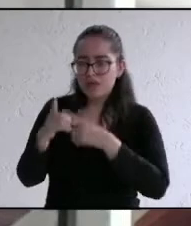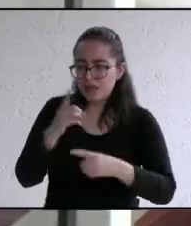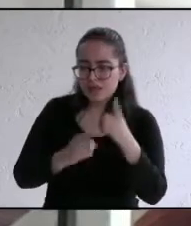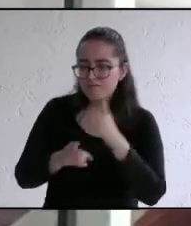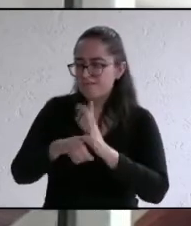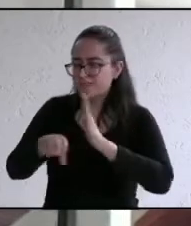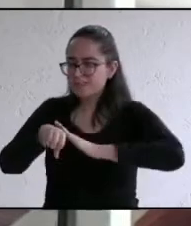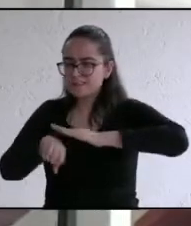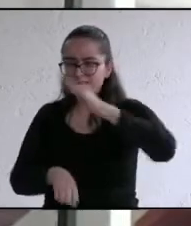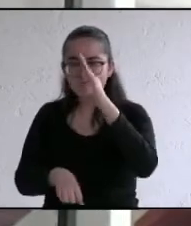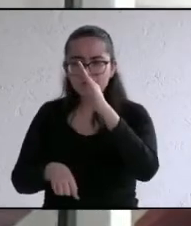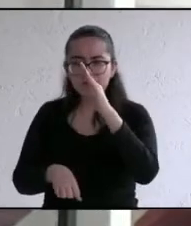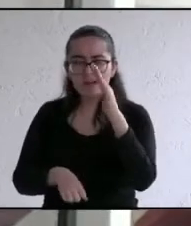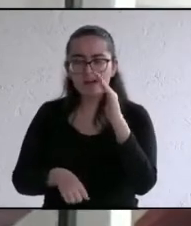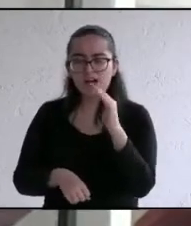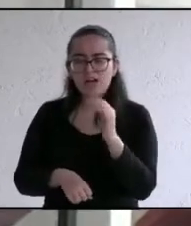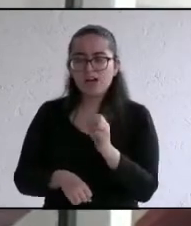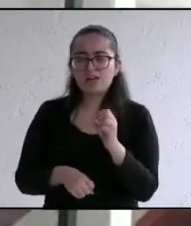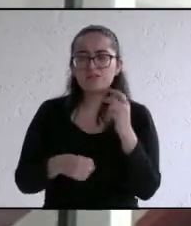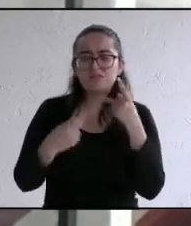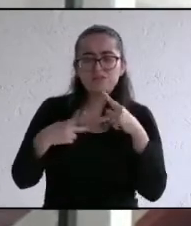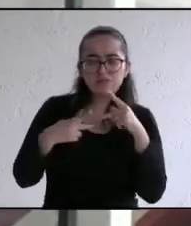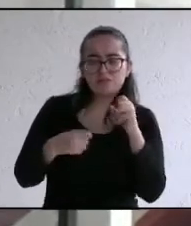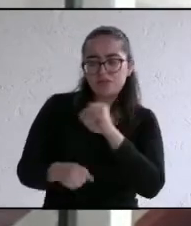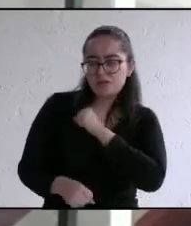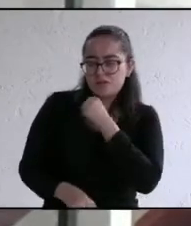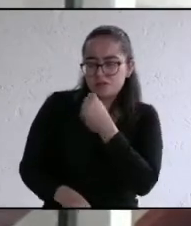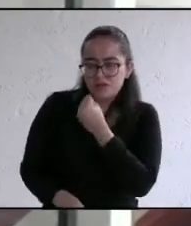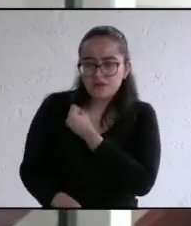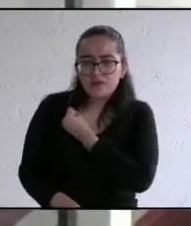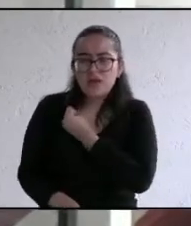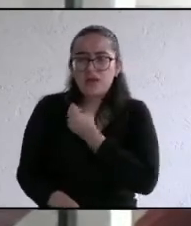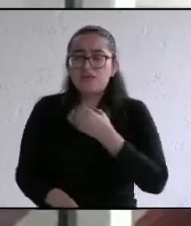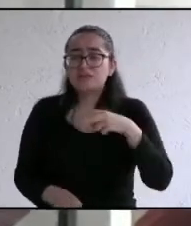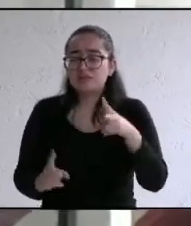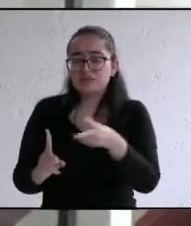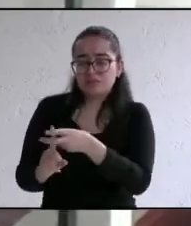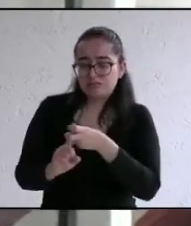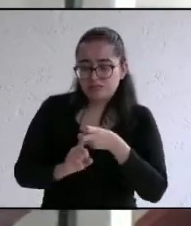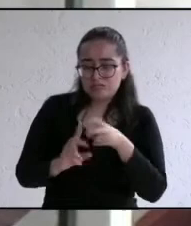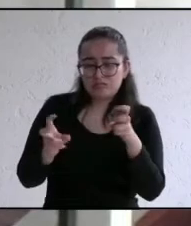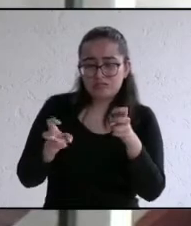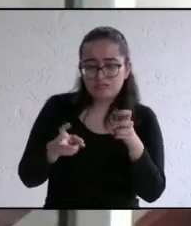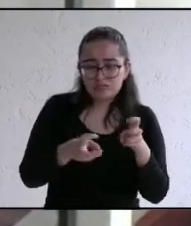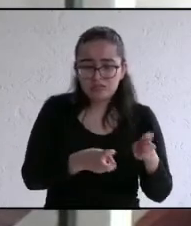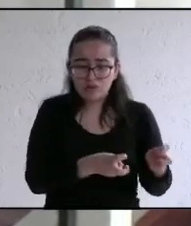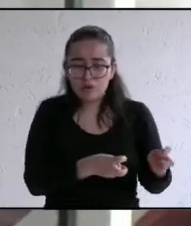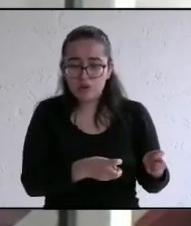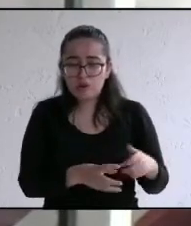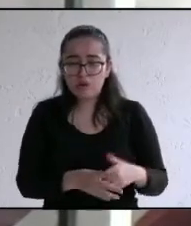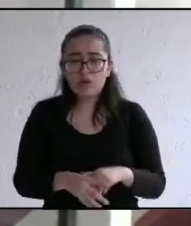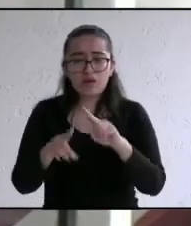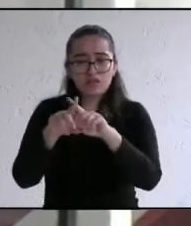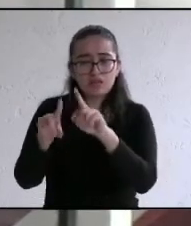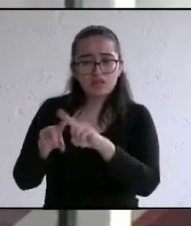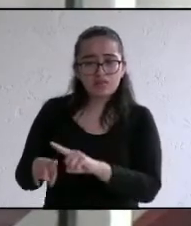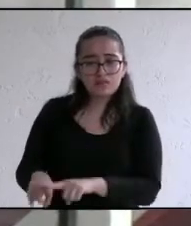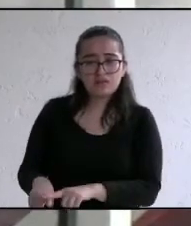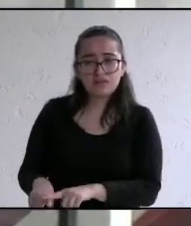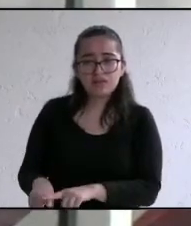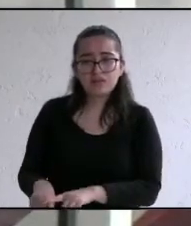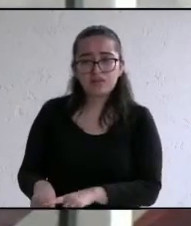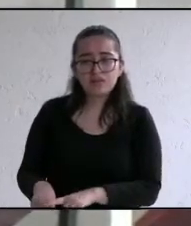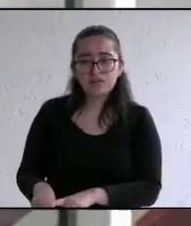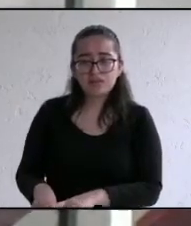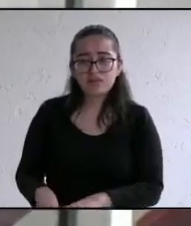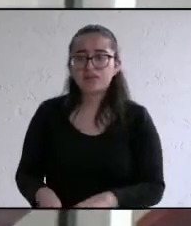y actopeños saludables que propiciar delincuentes el ocio es la madre de todos los vicios así que